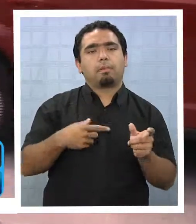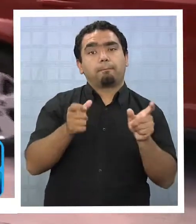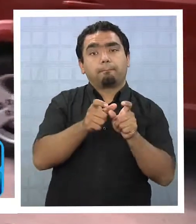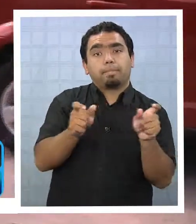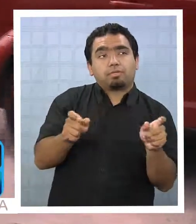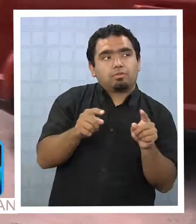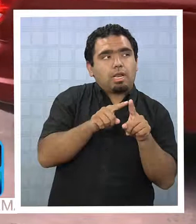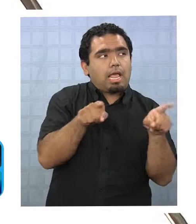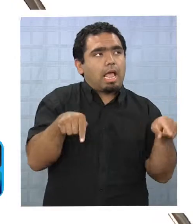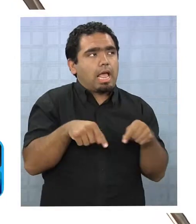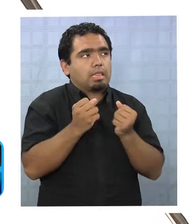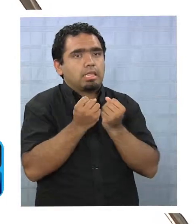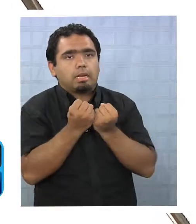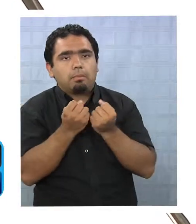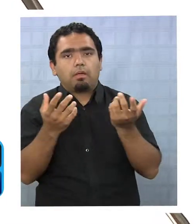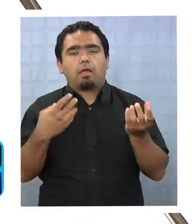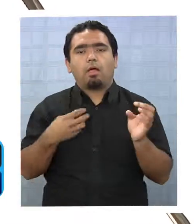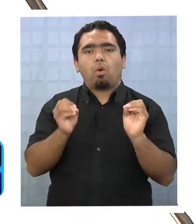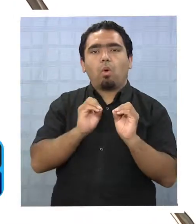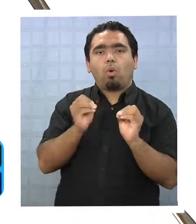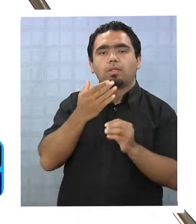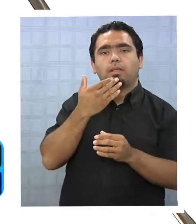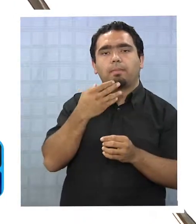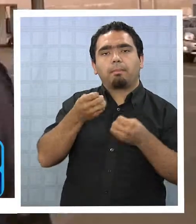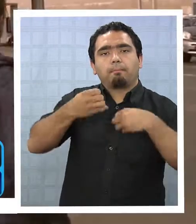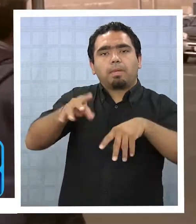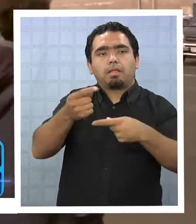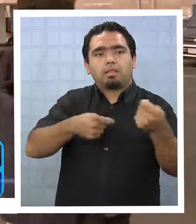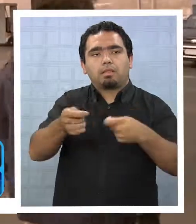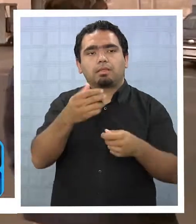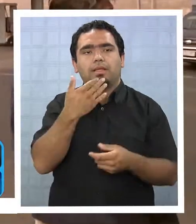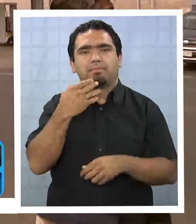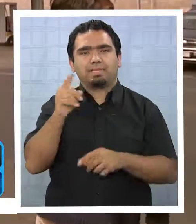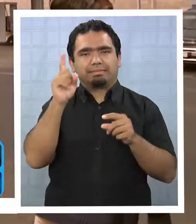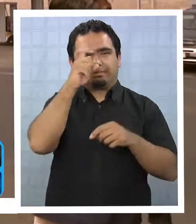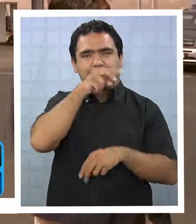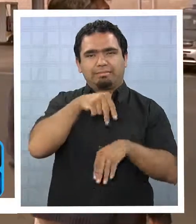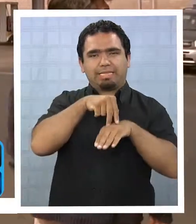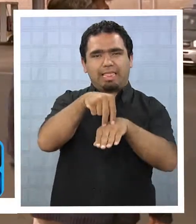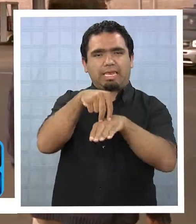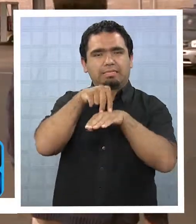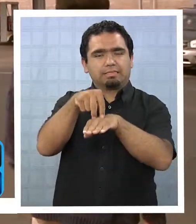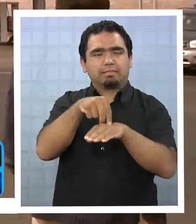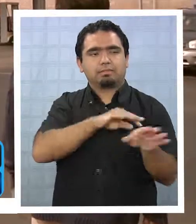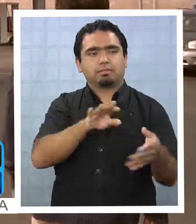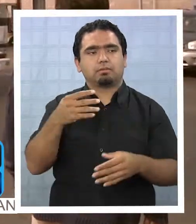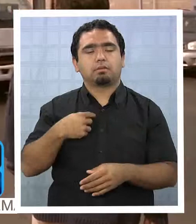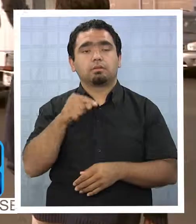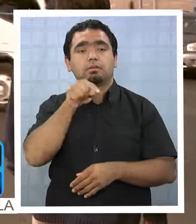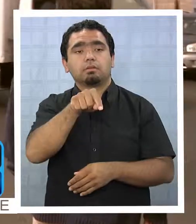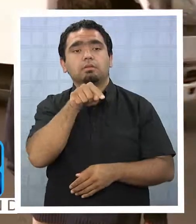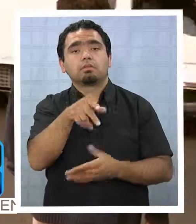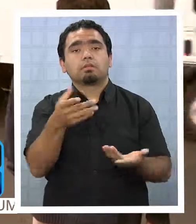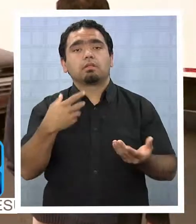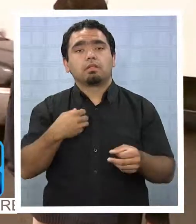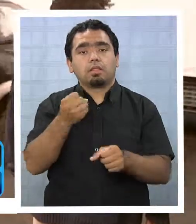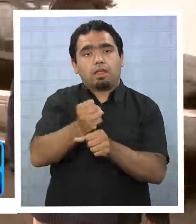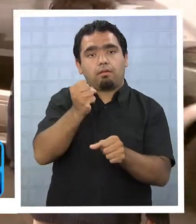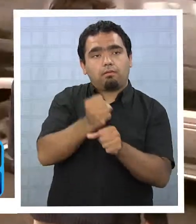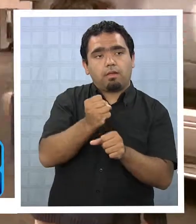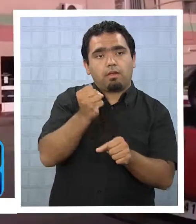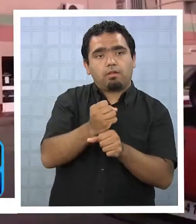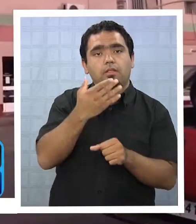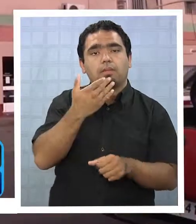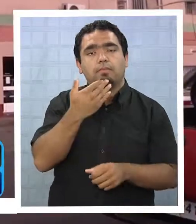atrapadas, pérdidas en el comercio y conflicto en el tránsito, entre otros aspectos. Tuvo sus causas en labores de mantención en la